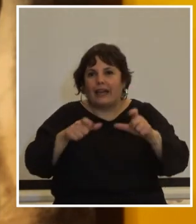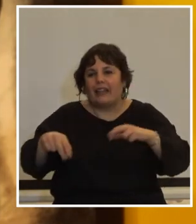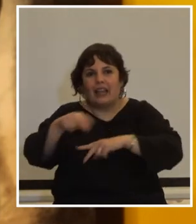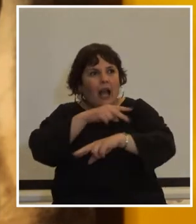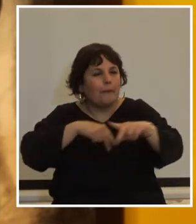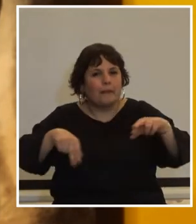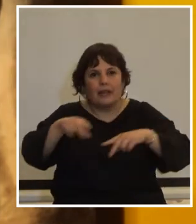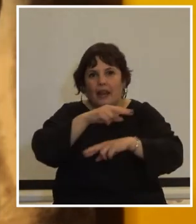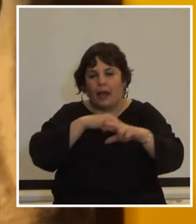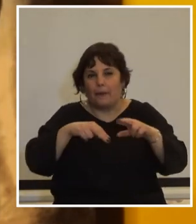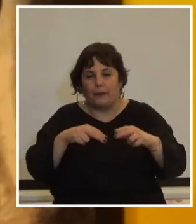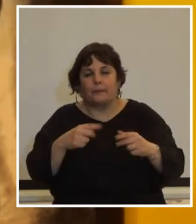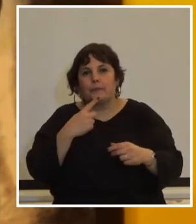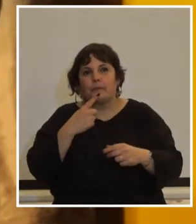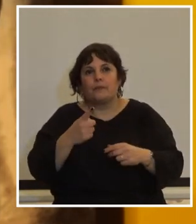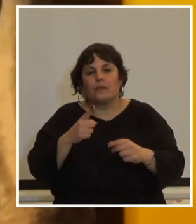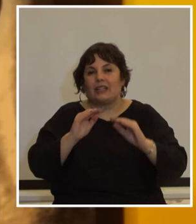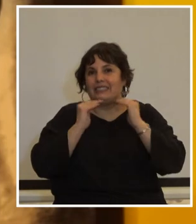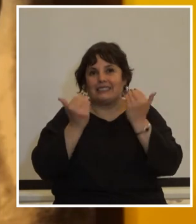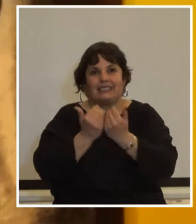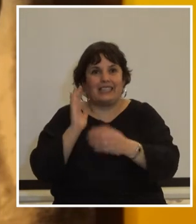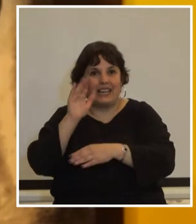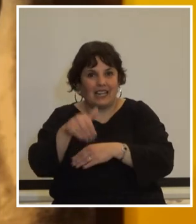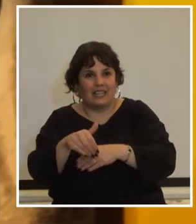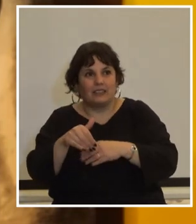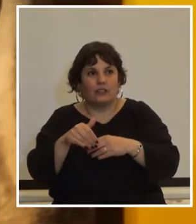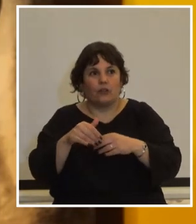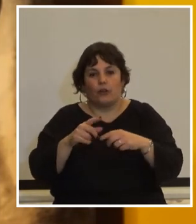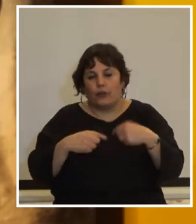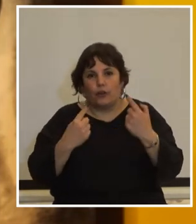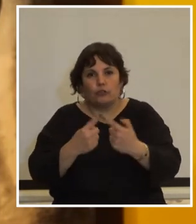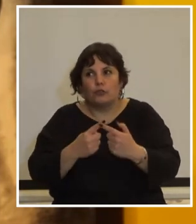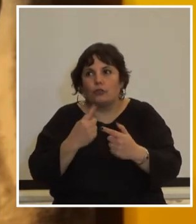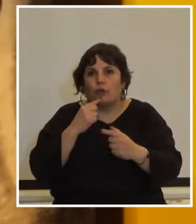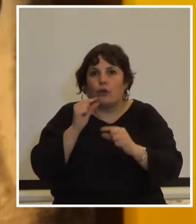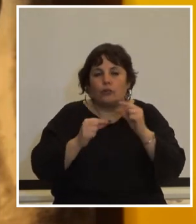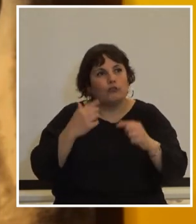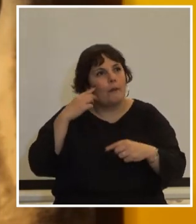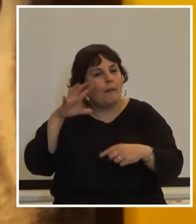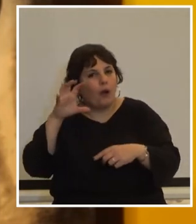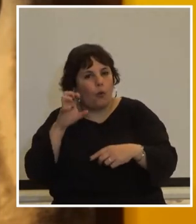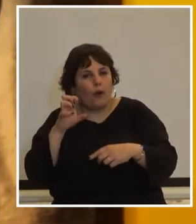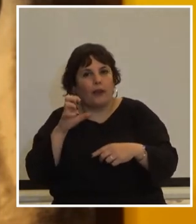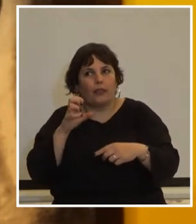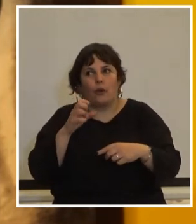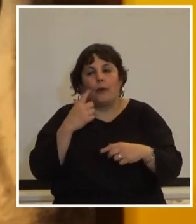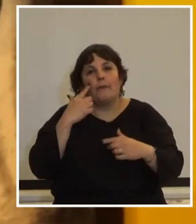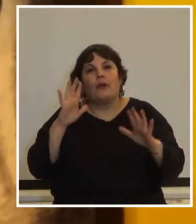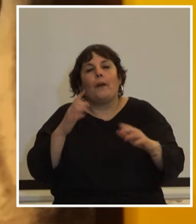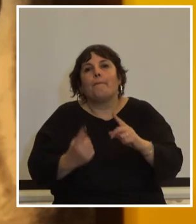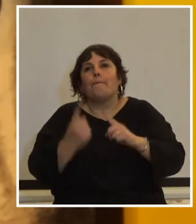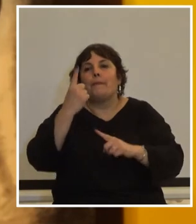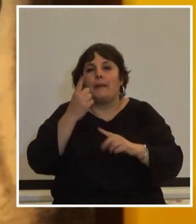círculo dentro del cilindro y nos íbamos acomodando yo me acuerdo que por ser de los